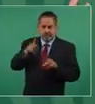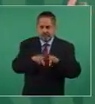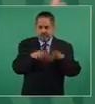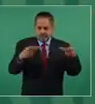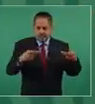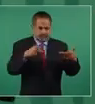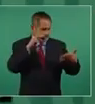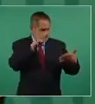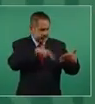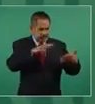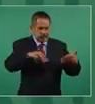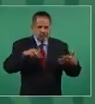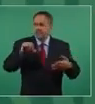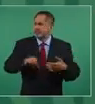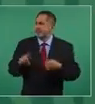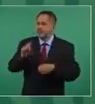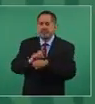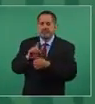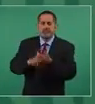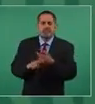Hoy es día